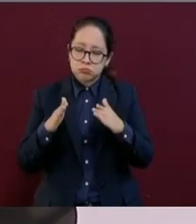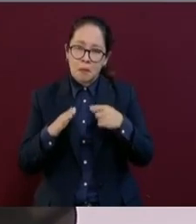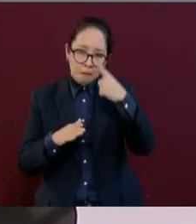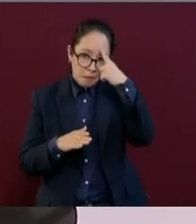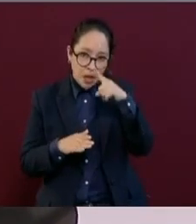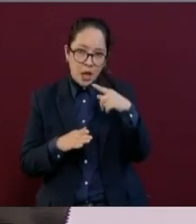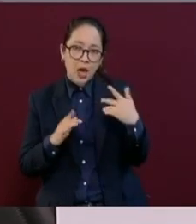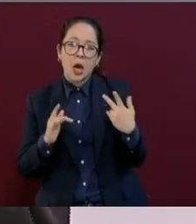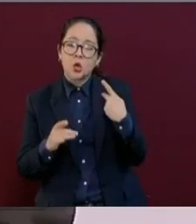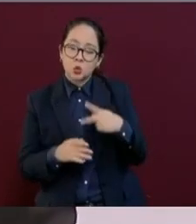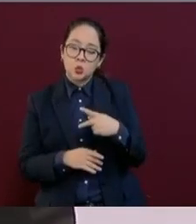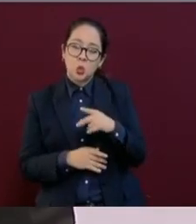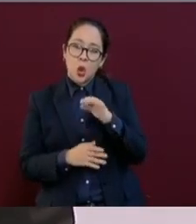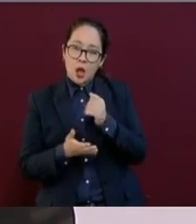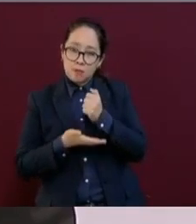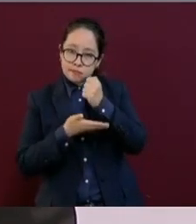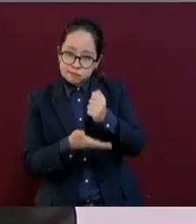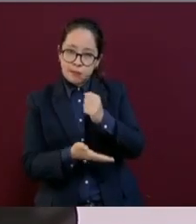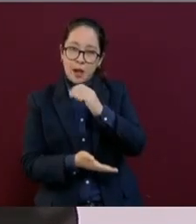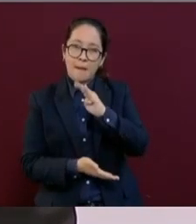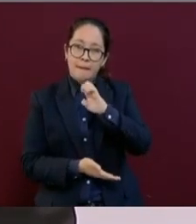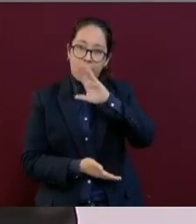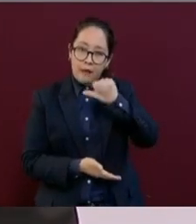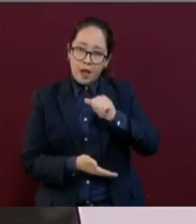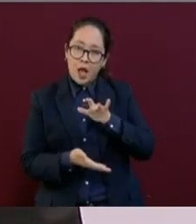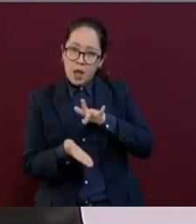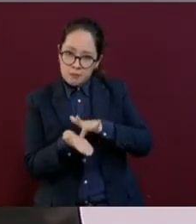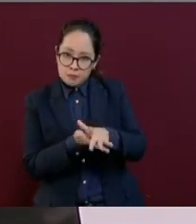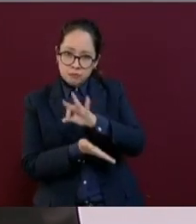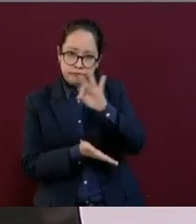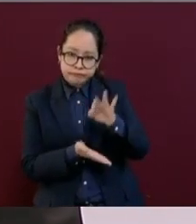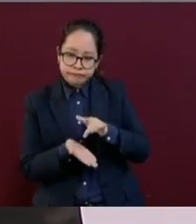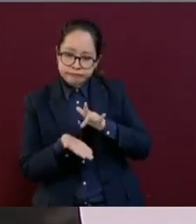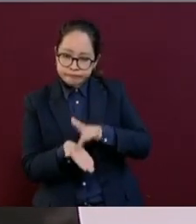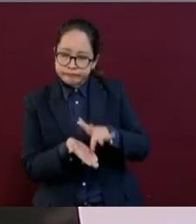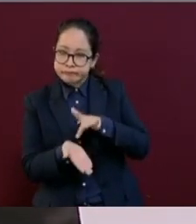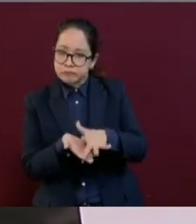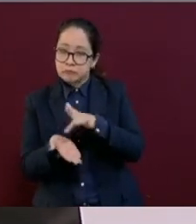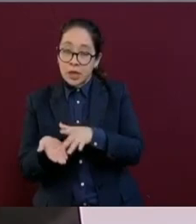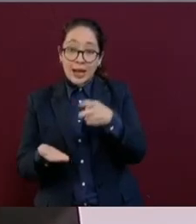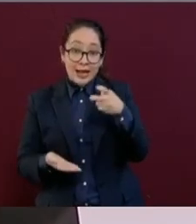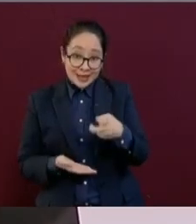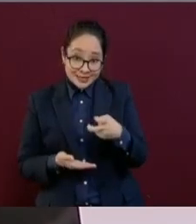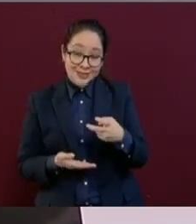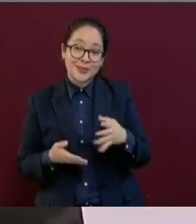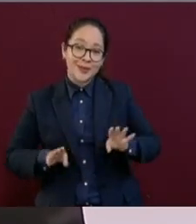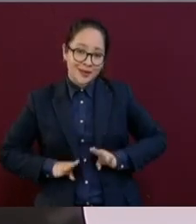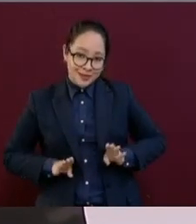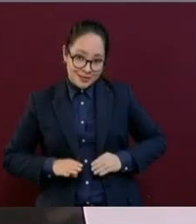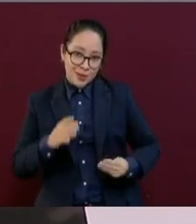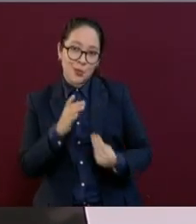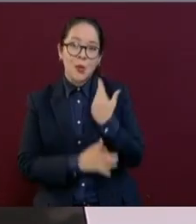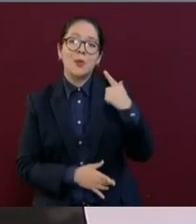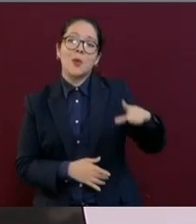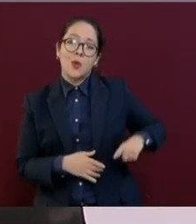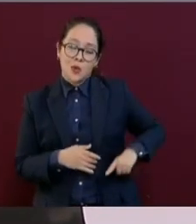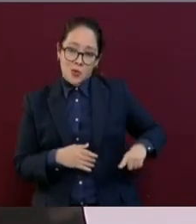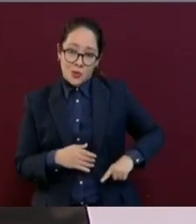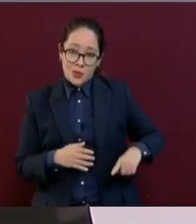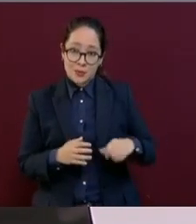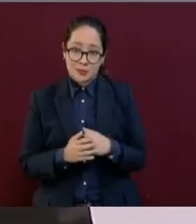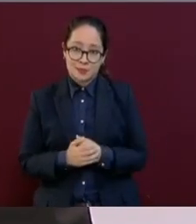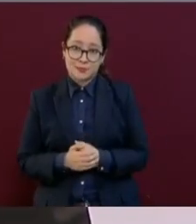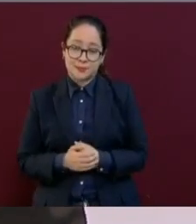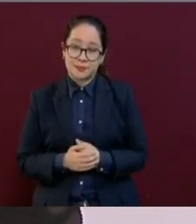y sus apoyos. Porque eso también es un distintivo del nuevo gobierno. Ya no se